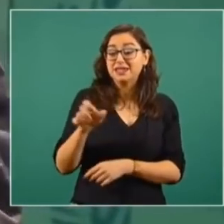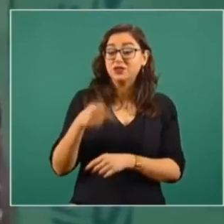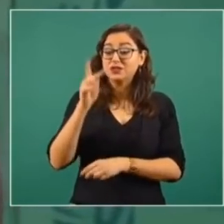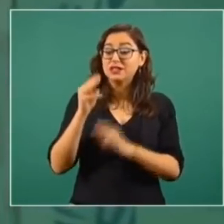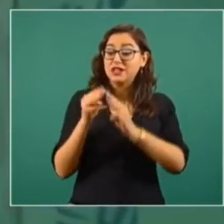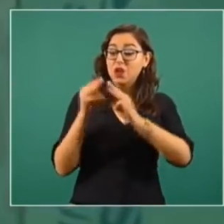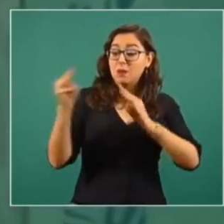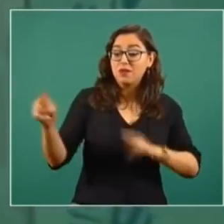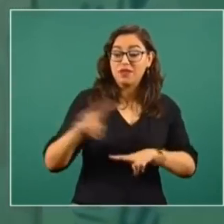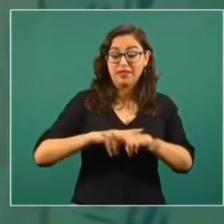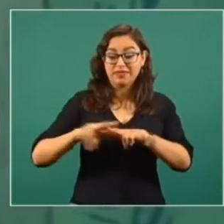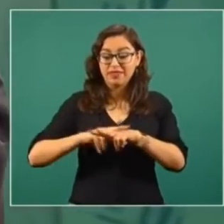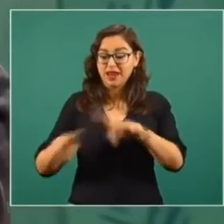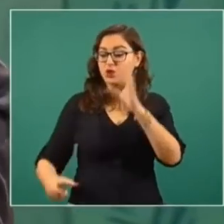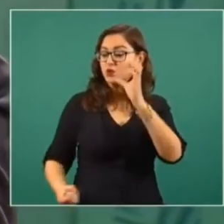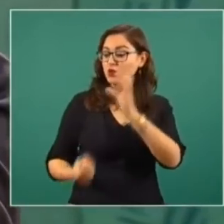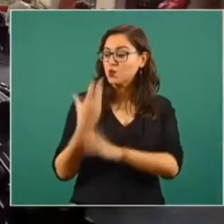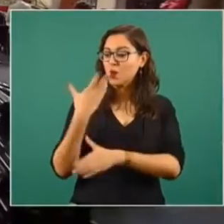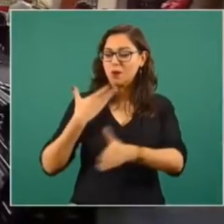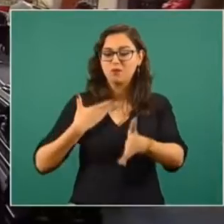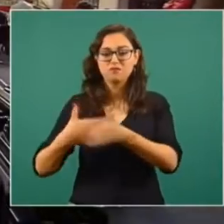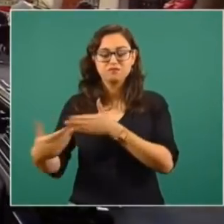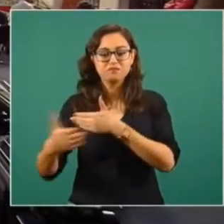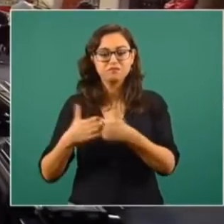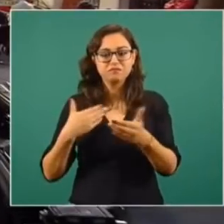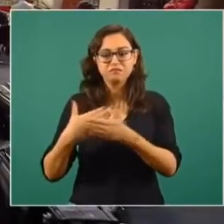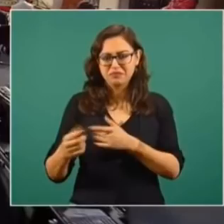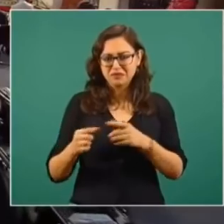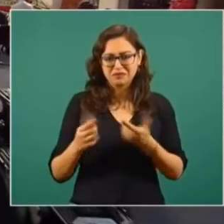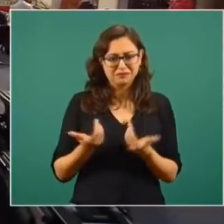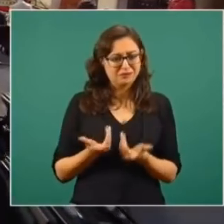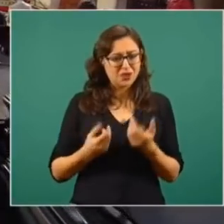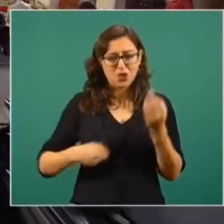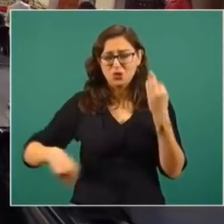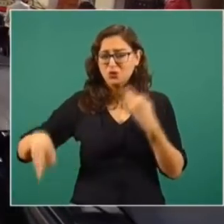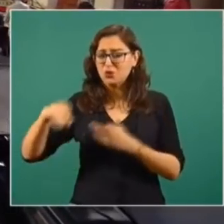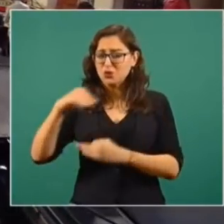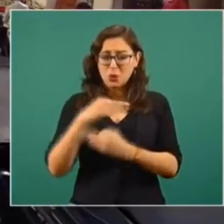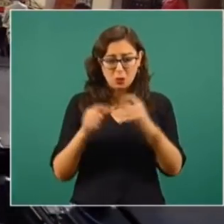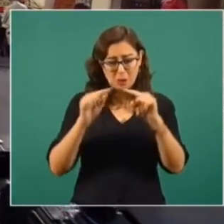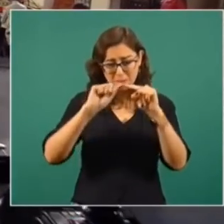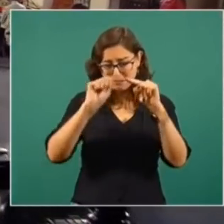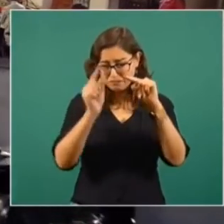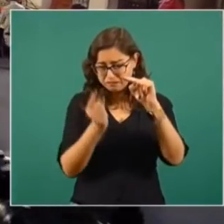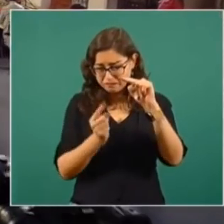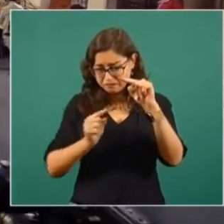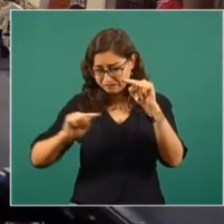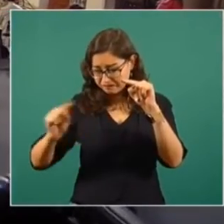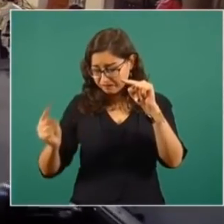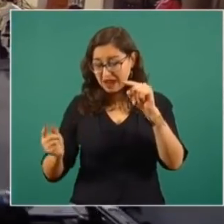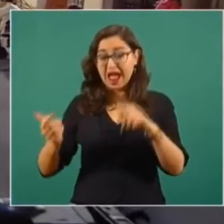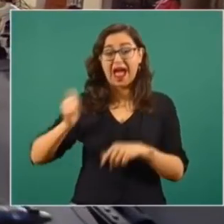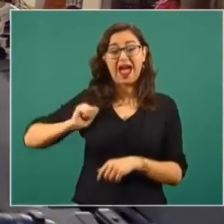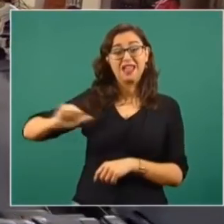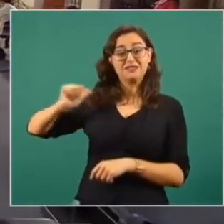que va a comunicar a todas las antiguas ciudades mayas,